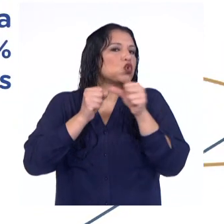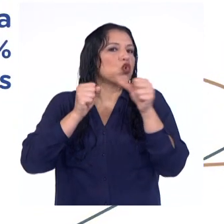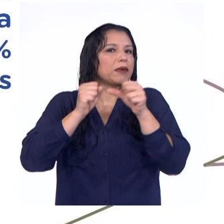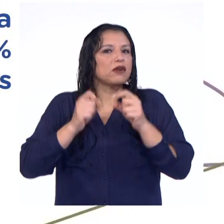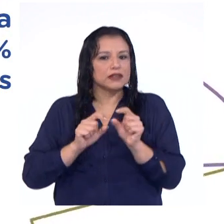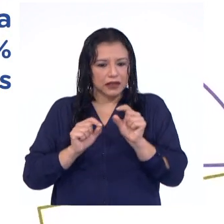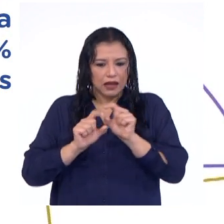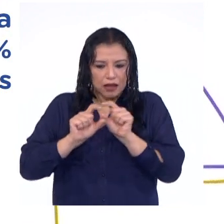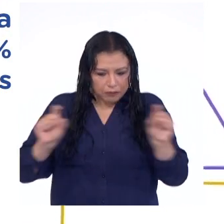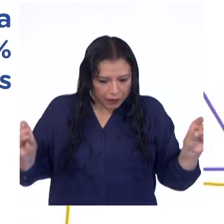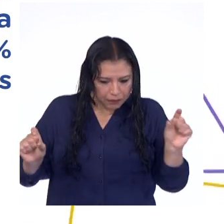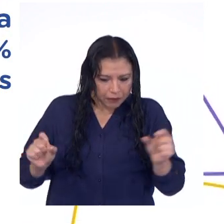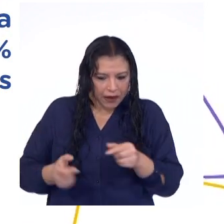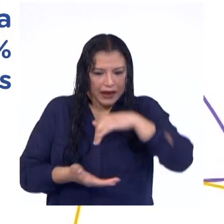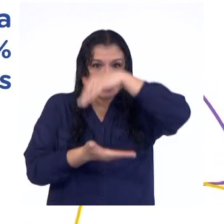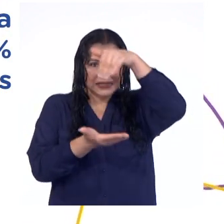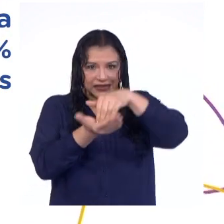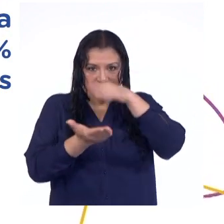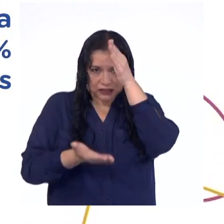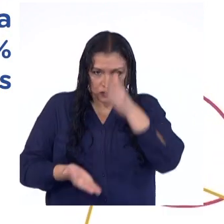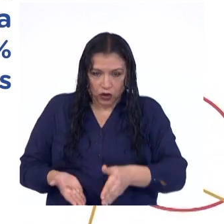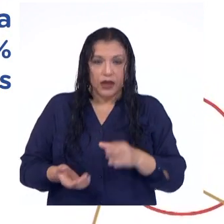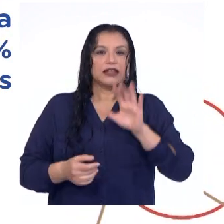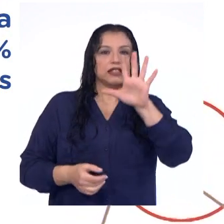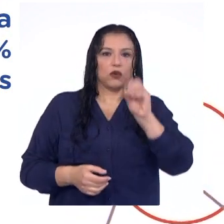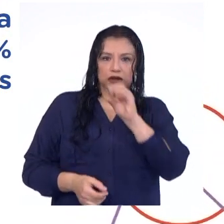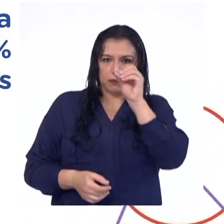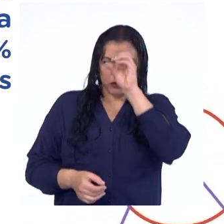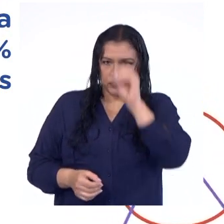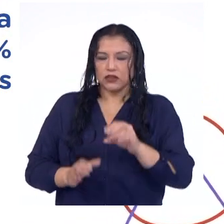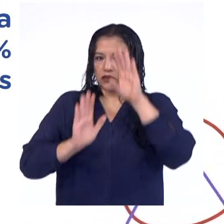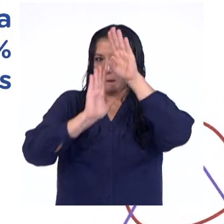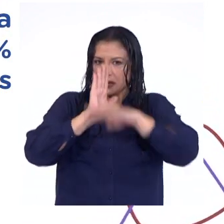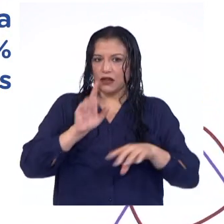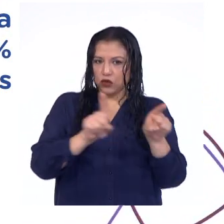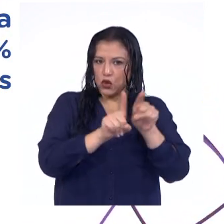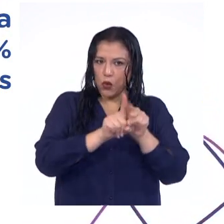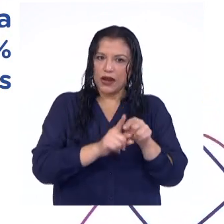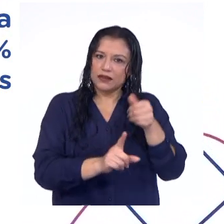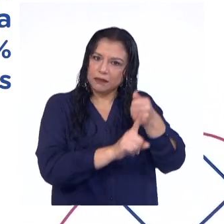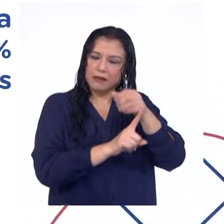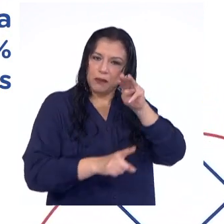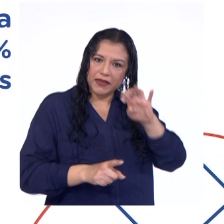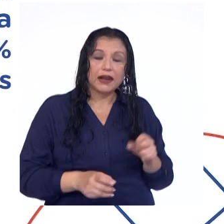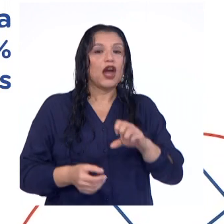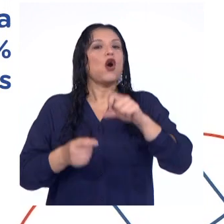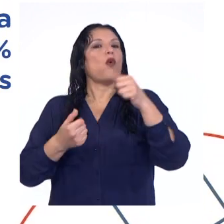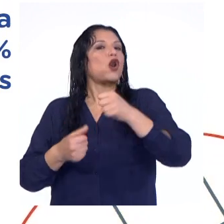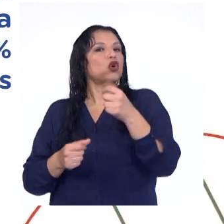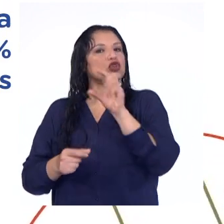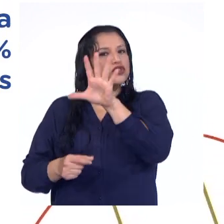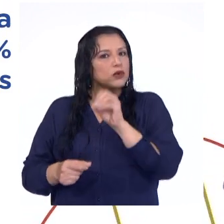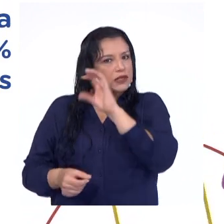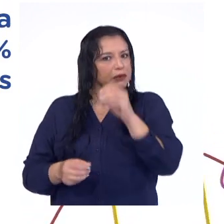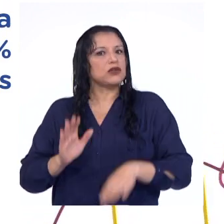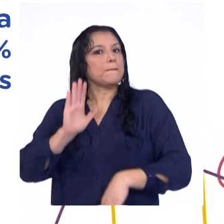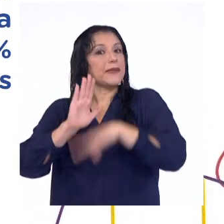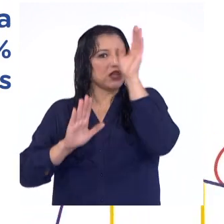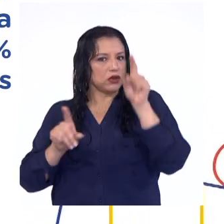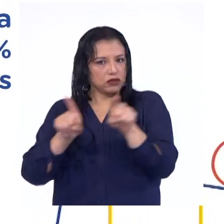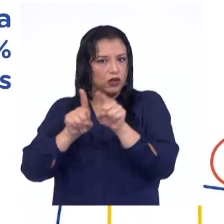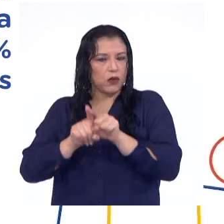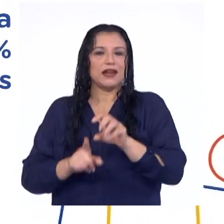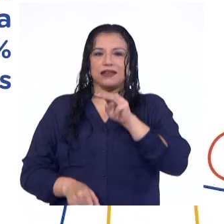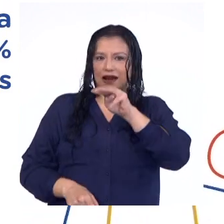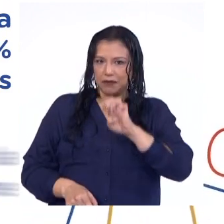la ubicación central de la muestra. De modo que el 50% son menores o iguales a ella y el otro 50% son mayores o iguales a